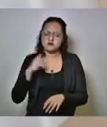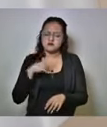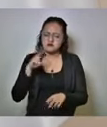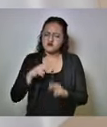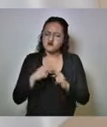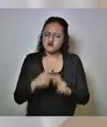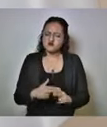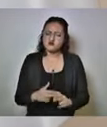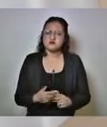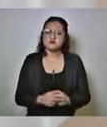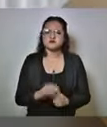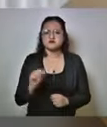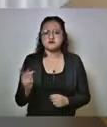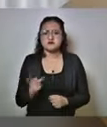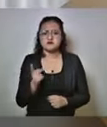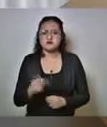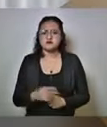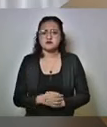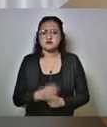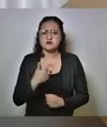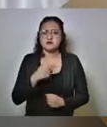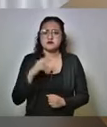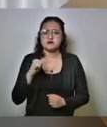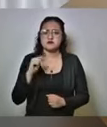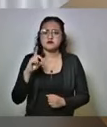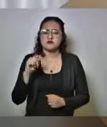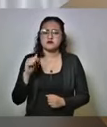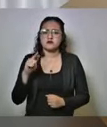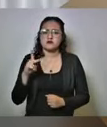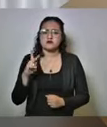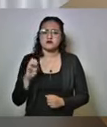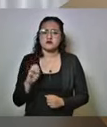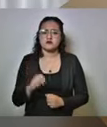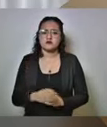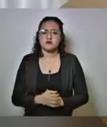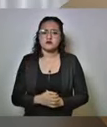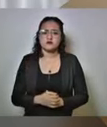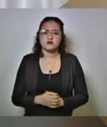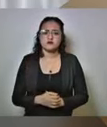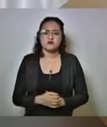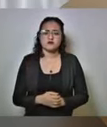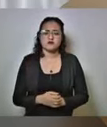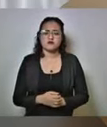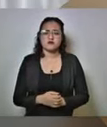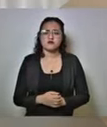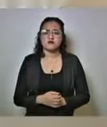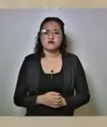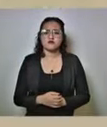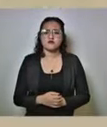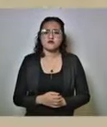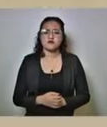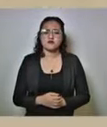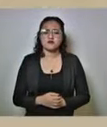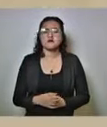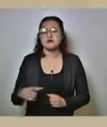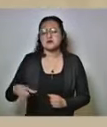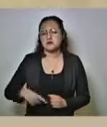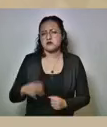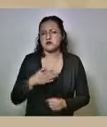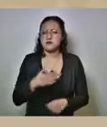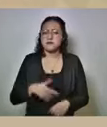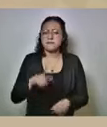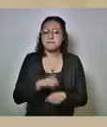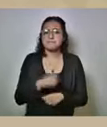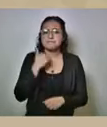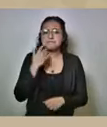otra pregunta Guadalupe Juárez contra réplica buenos días a todos gobernador a me gustaría